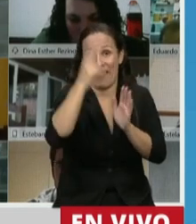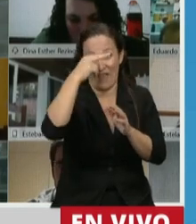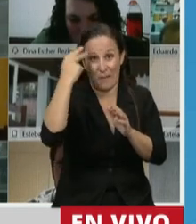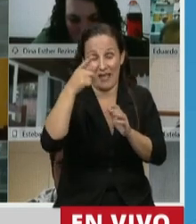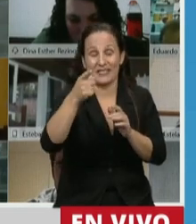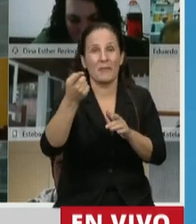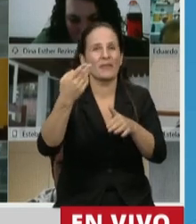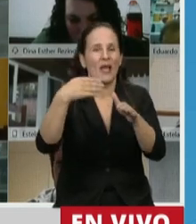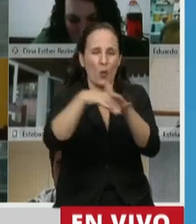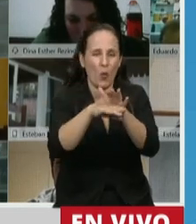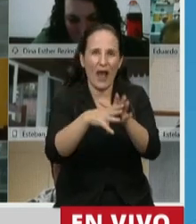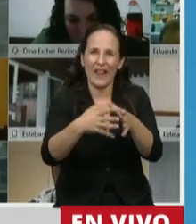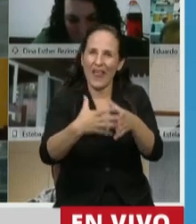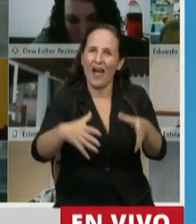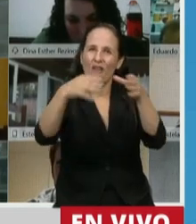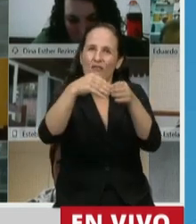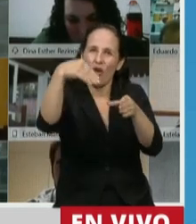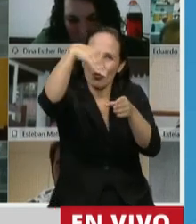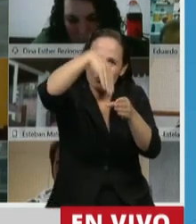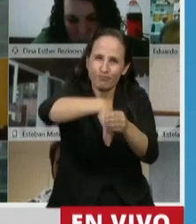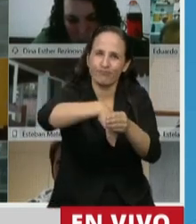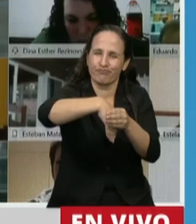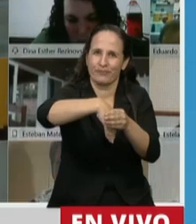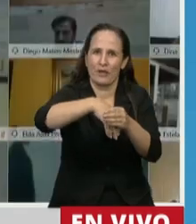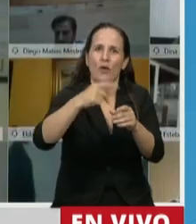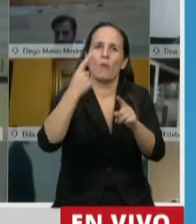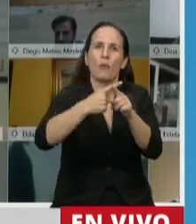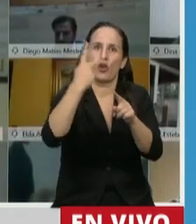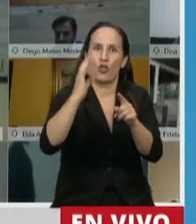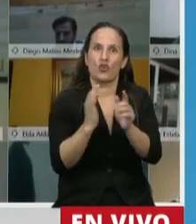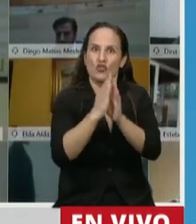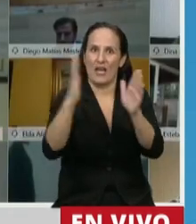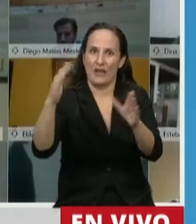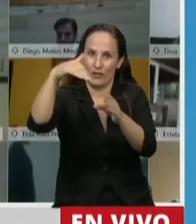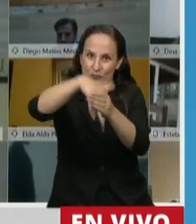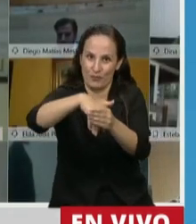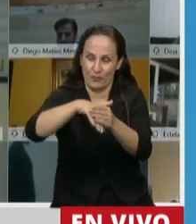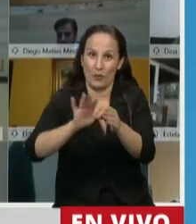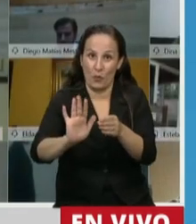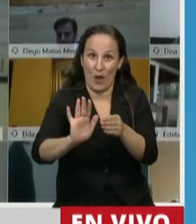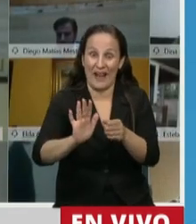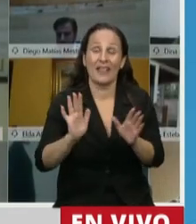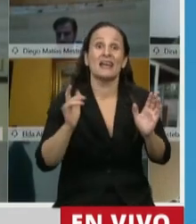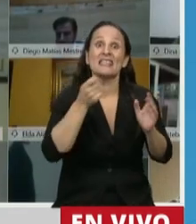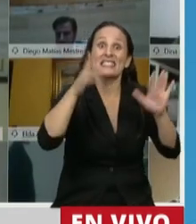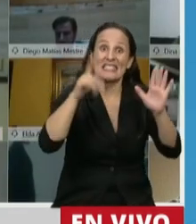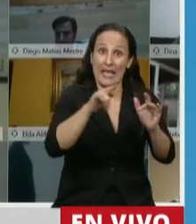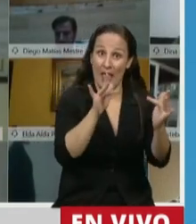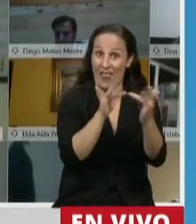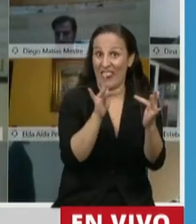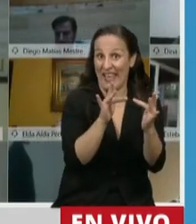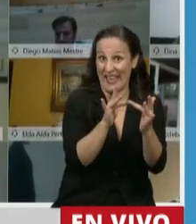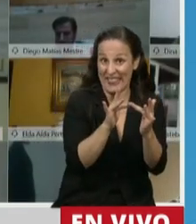un polio escrito, sellado, en papel durante dos años. Bueno, este sistema va a permitir que estos archivos ahora